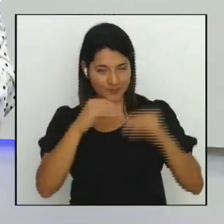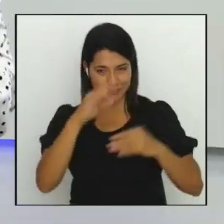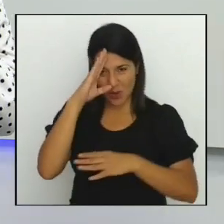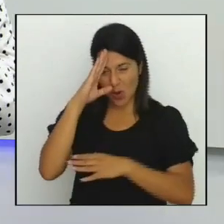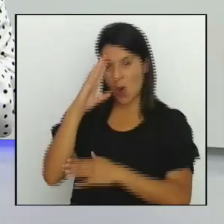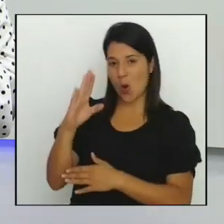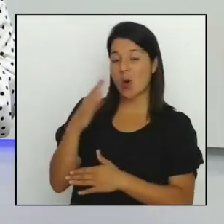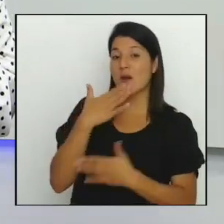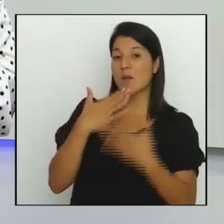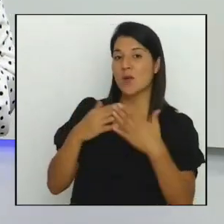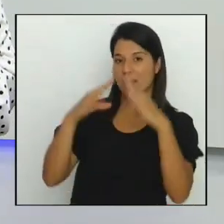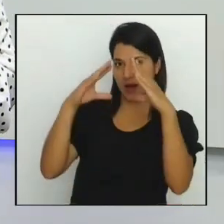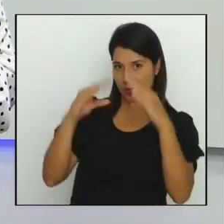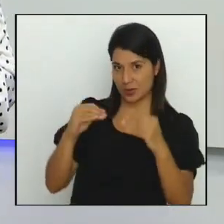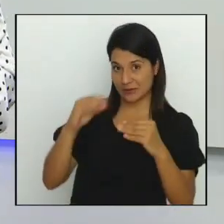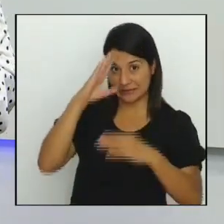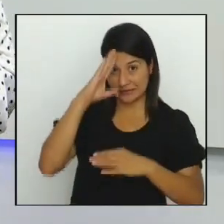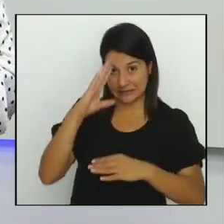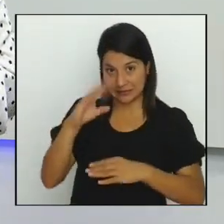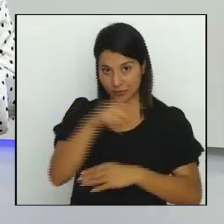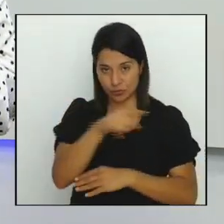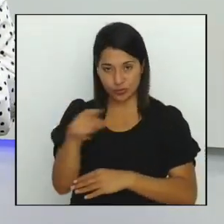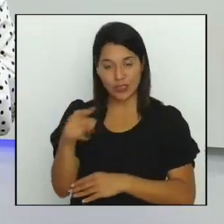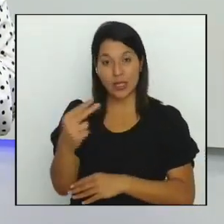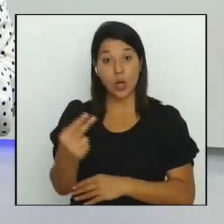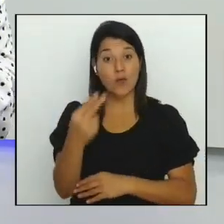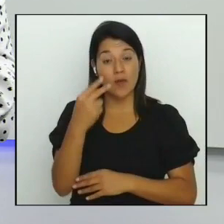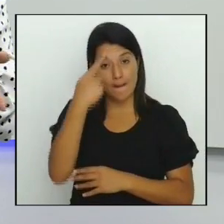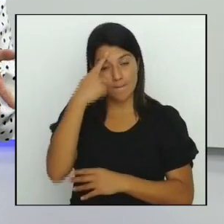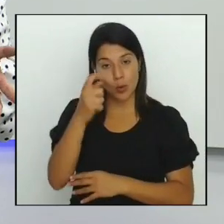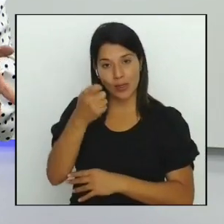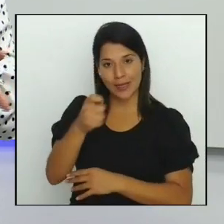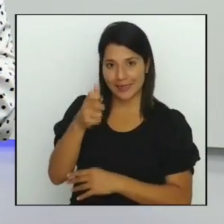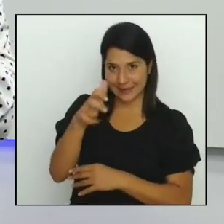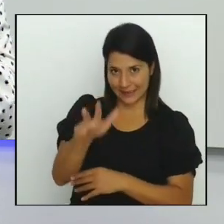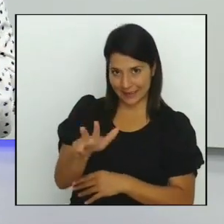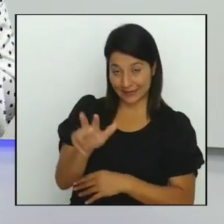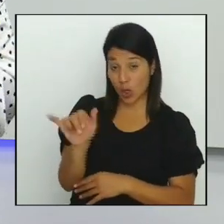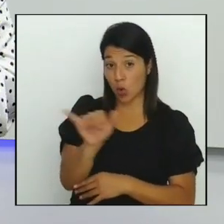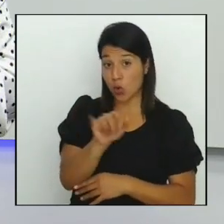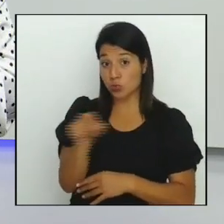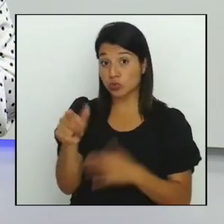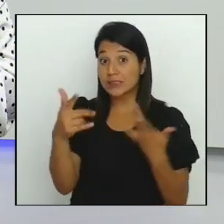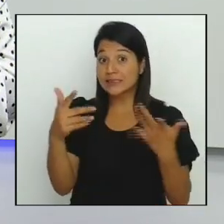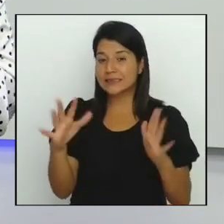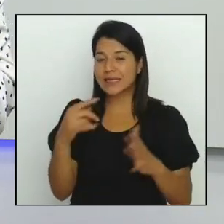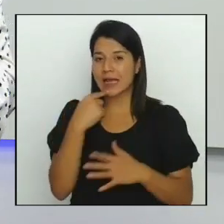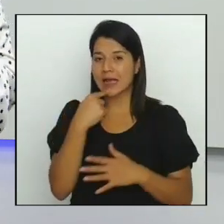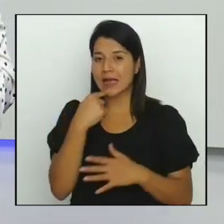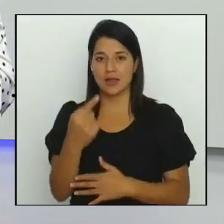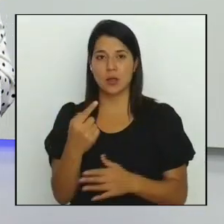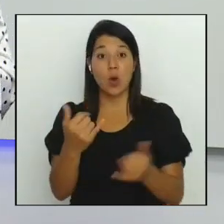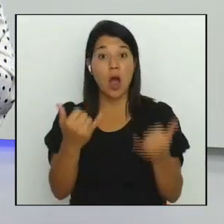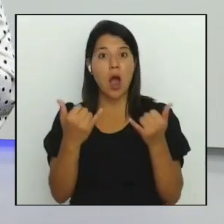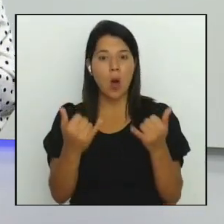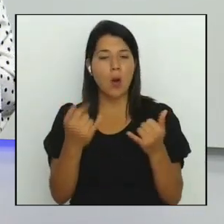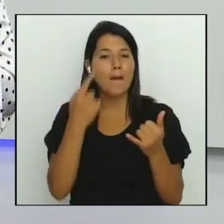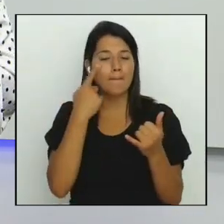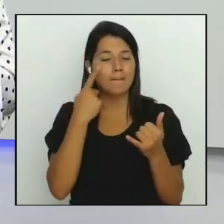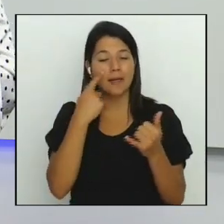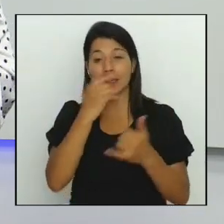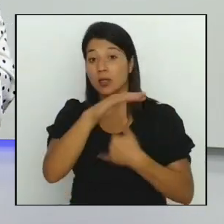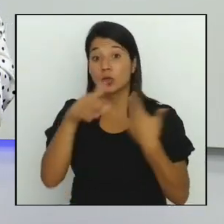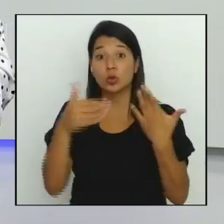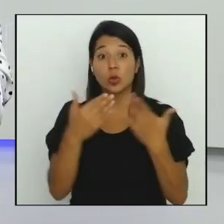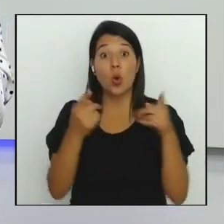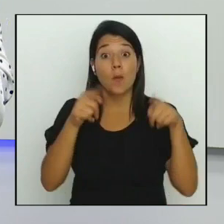noches y también para usted que nos sigue por Canal 13 y como ya usted lo decía vamos a hacer ese repaso por lo que sucedió hoy en el